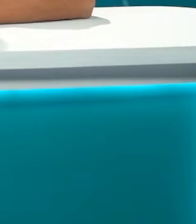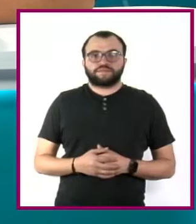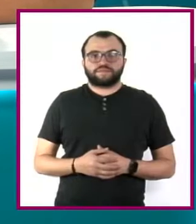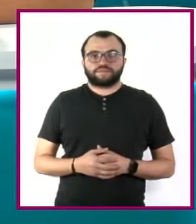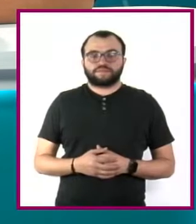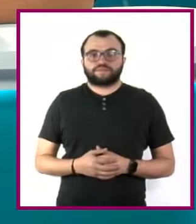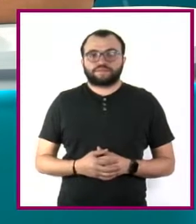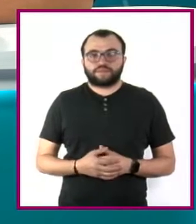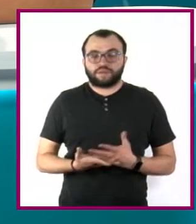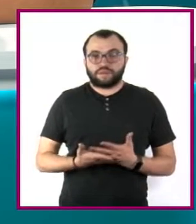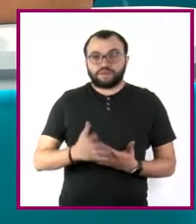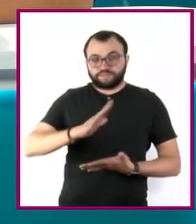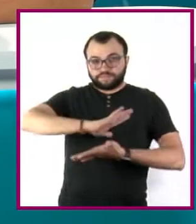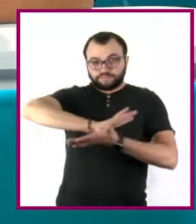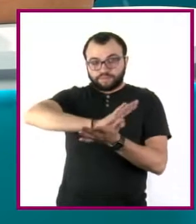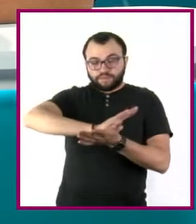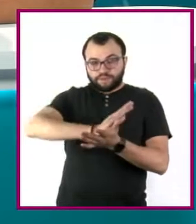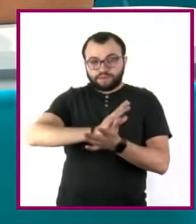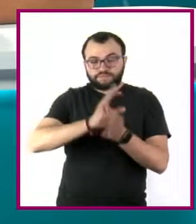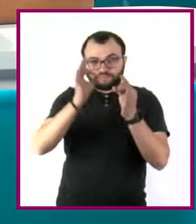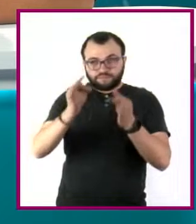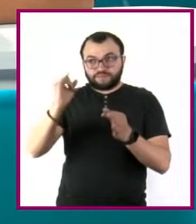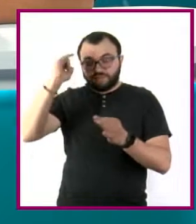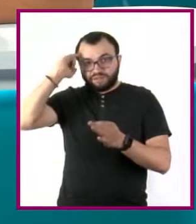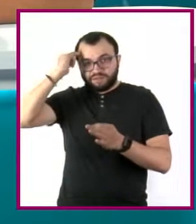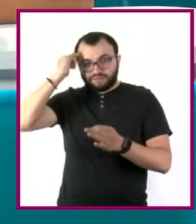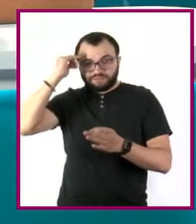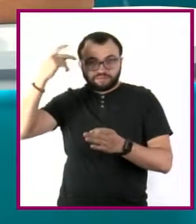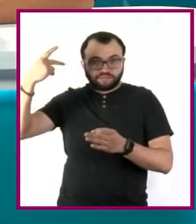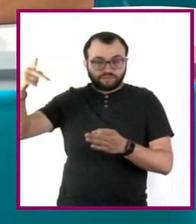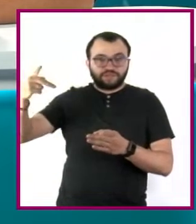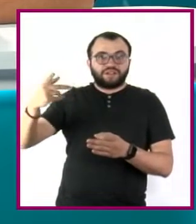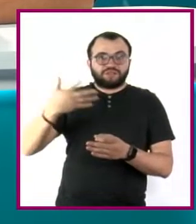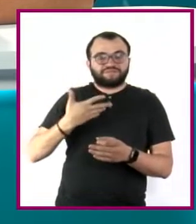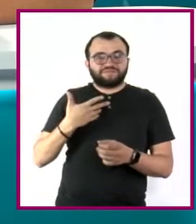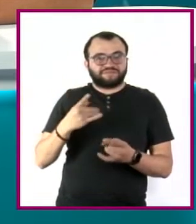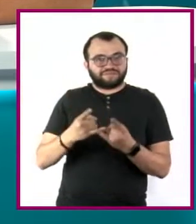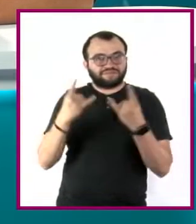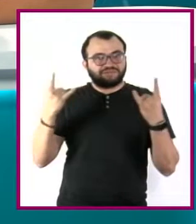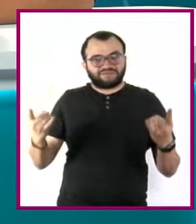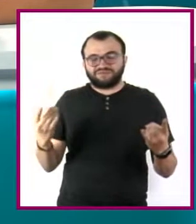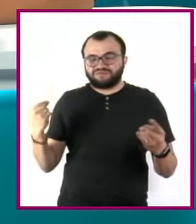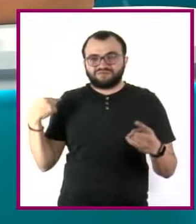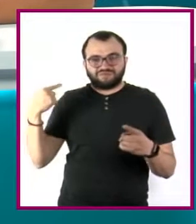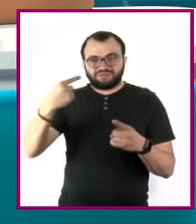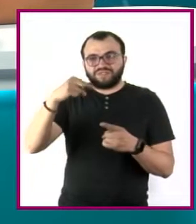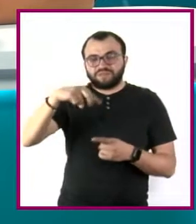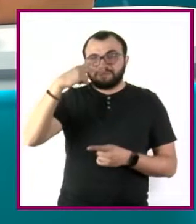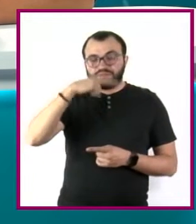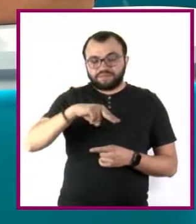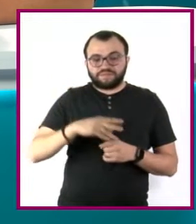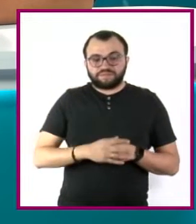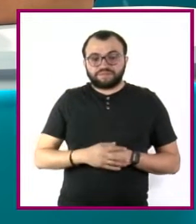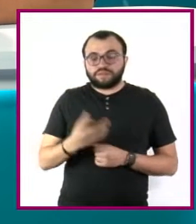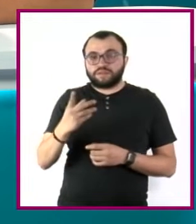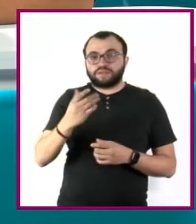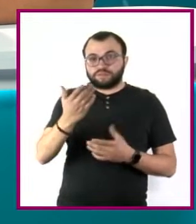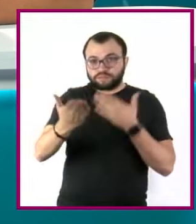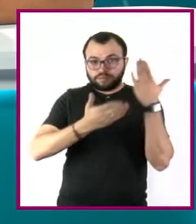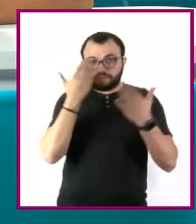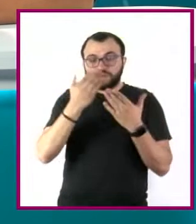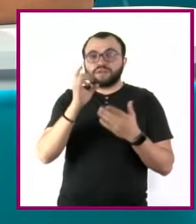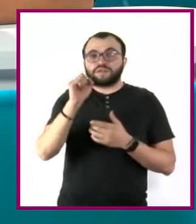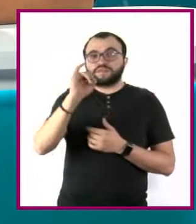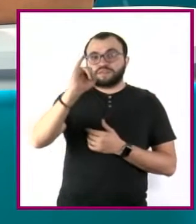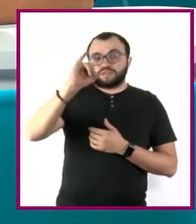La discriminación por origen étnico es histórica en México. Así lo han revelado diversos estudios. De acuerdo con un estudio reciente realizado por el